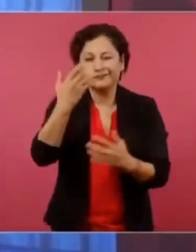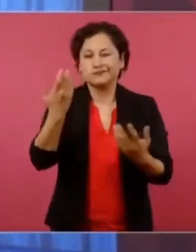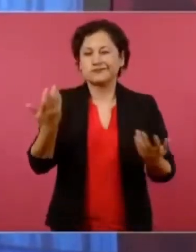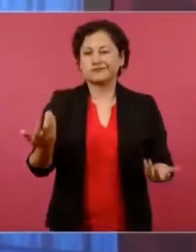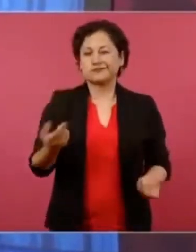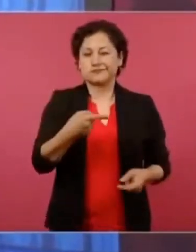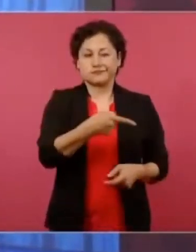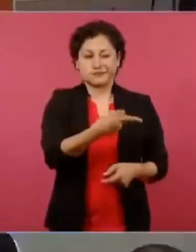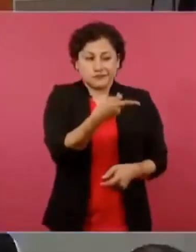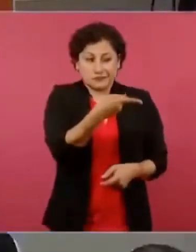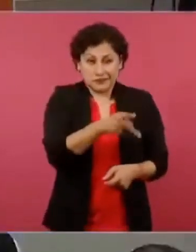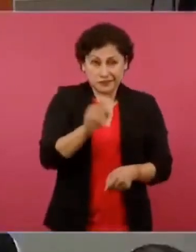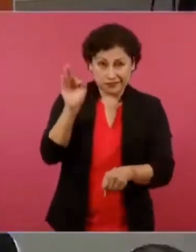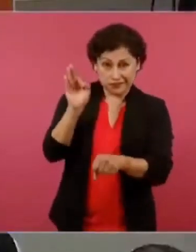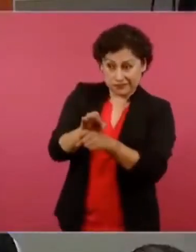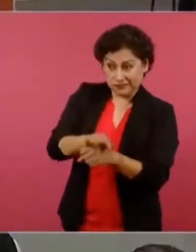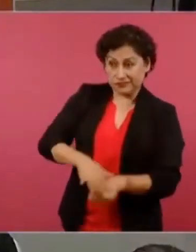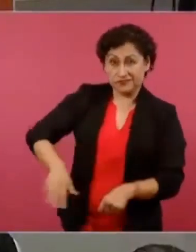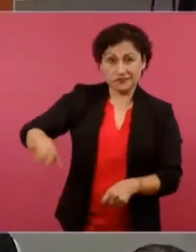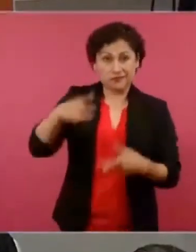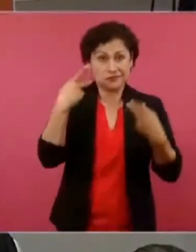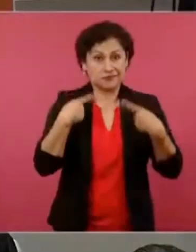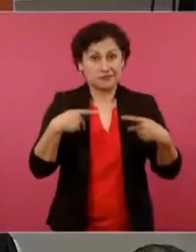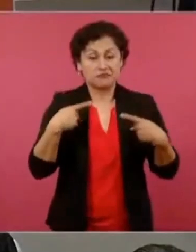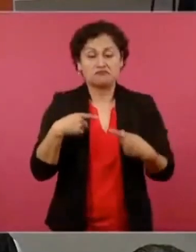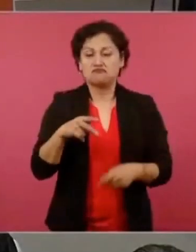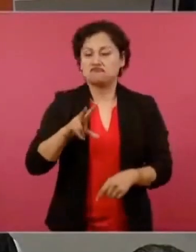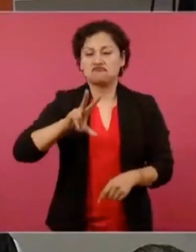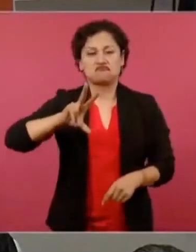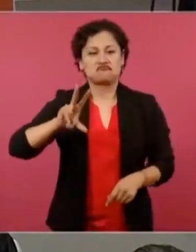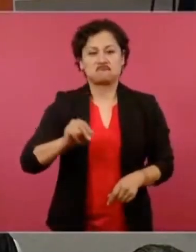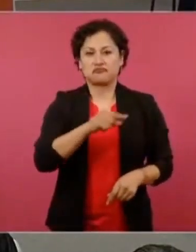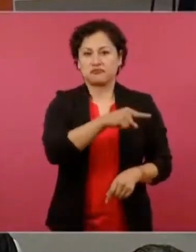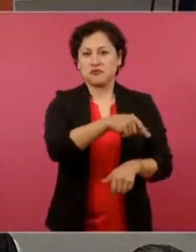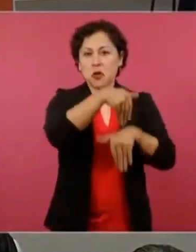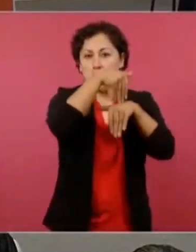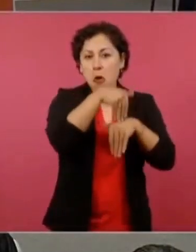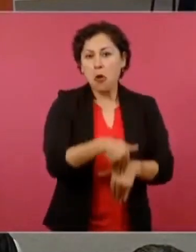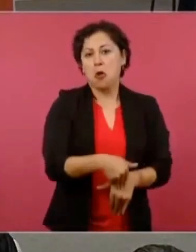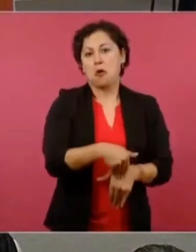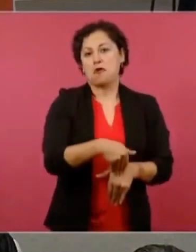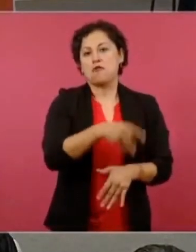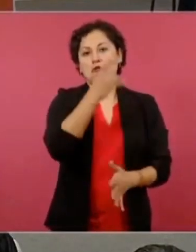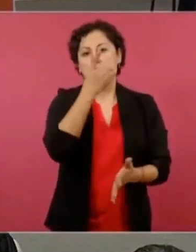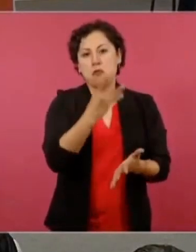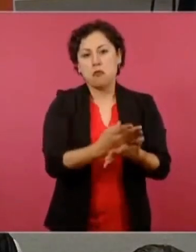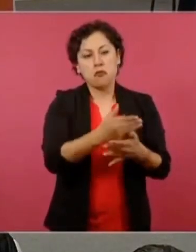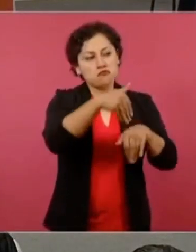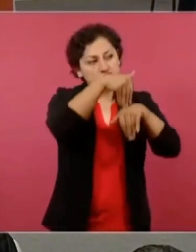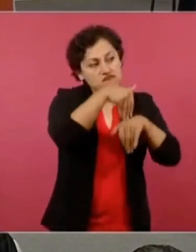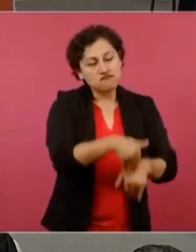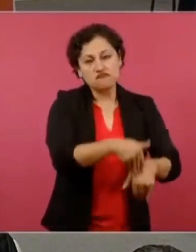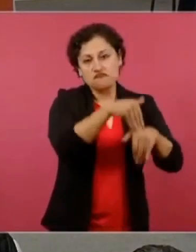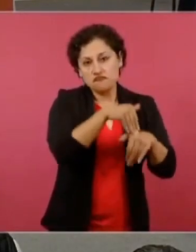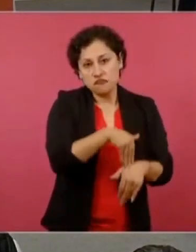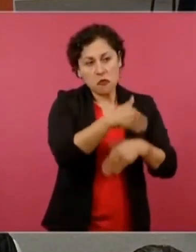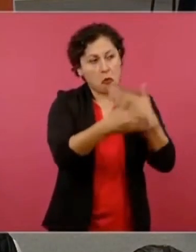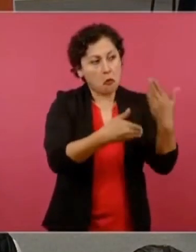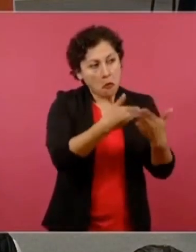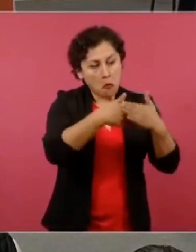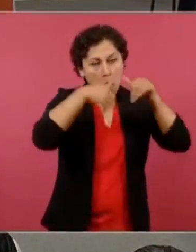son vasallos, son empleados serviles